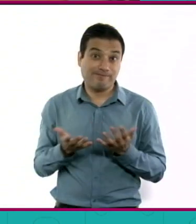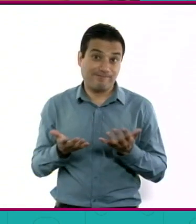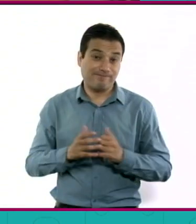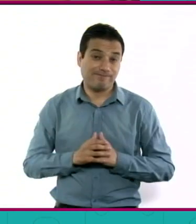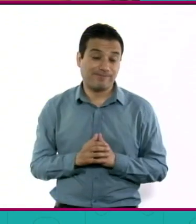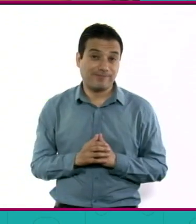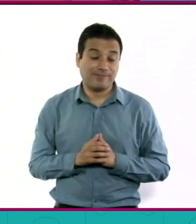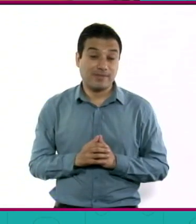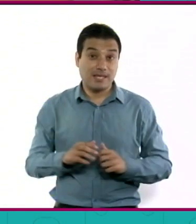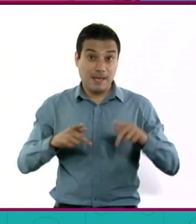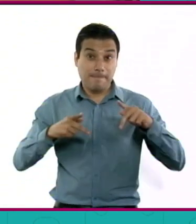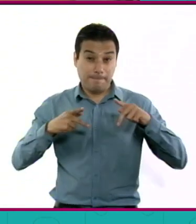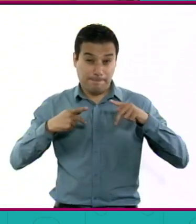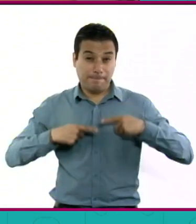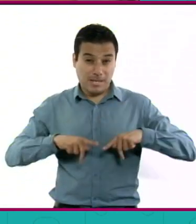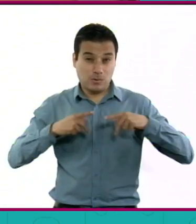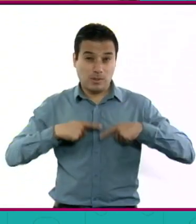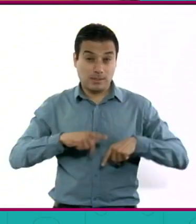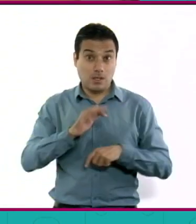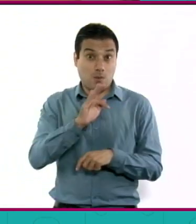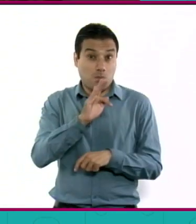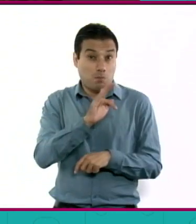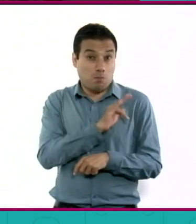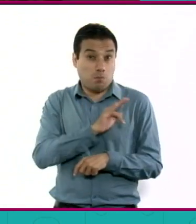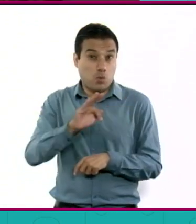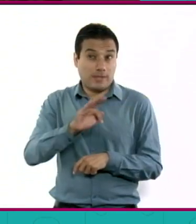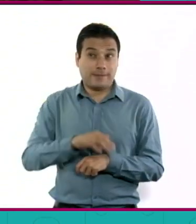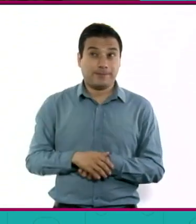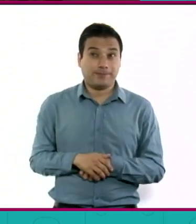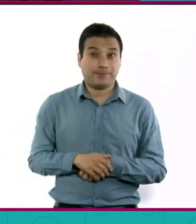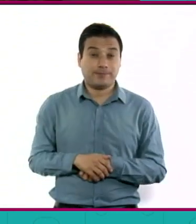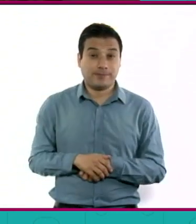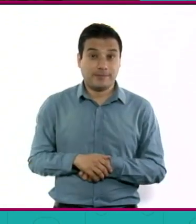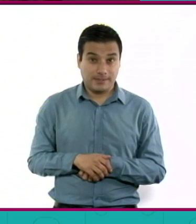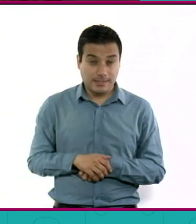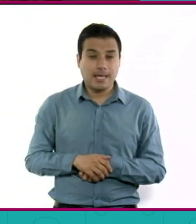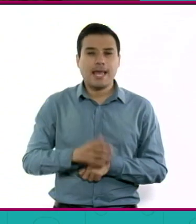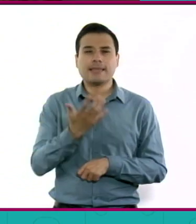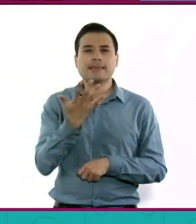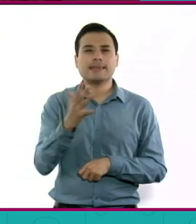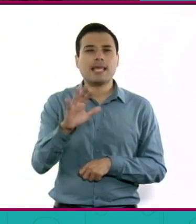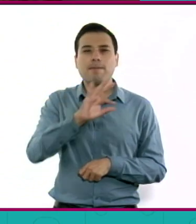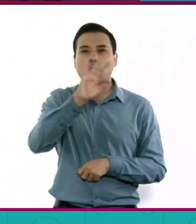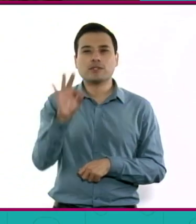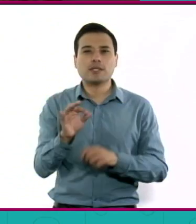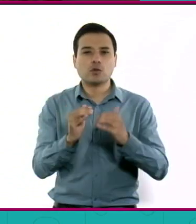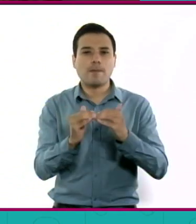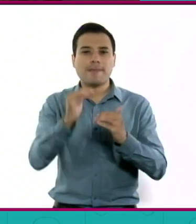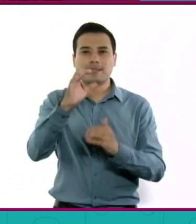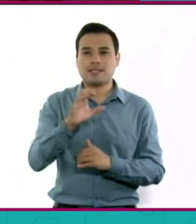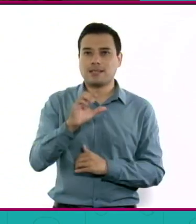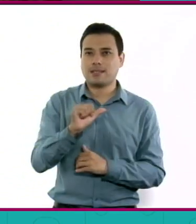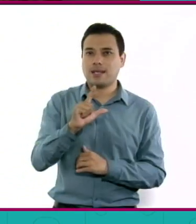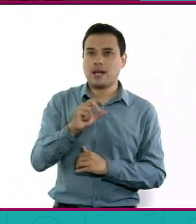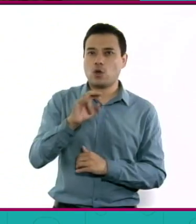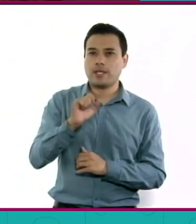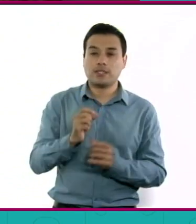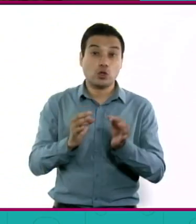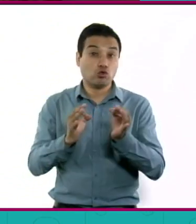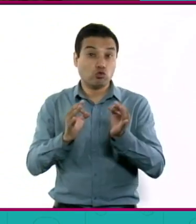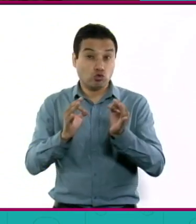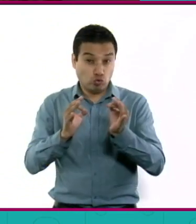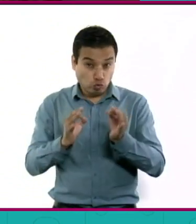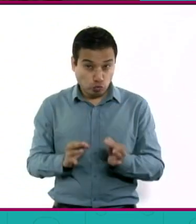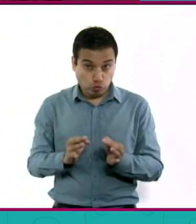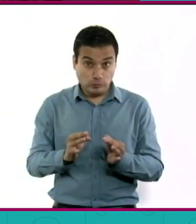consumir más del 10% de calorías que vengan del lado líquido que no sean más del